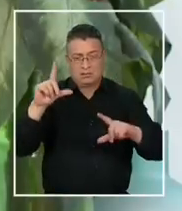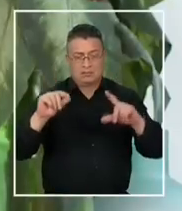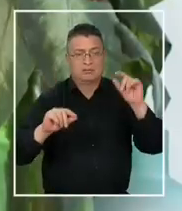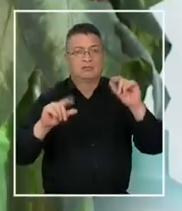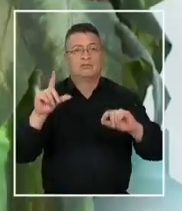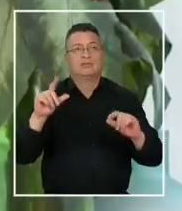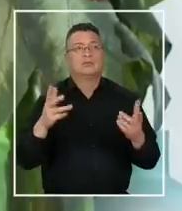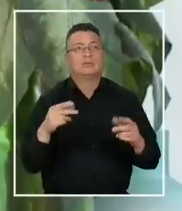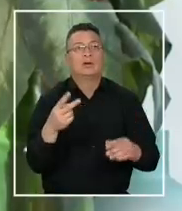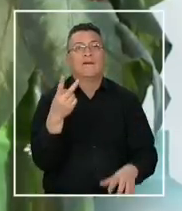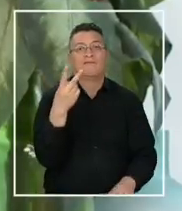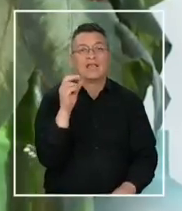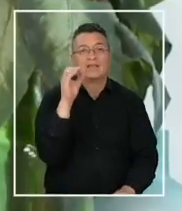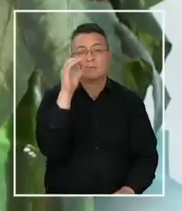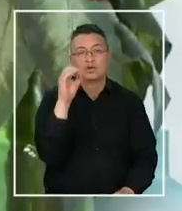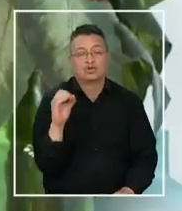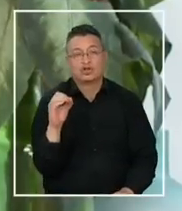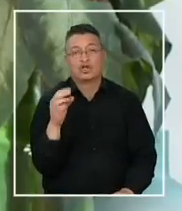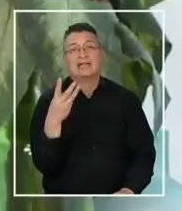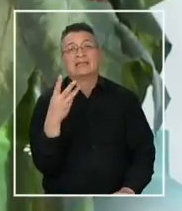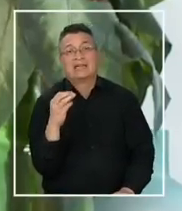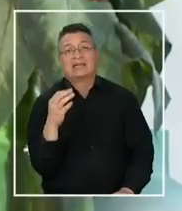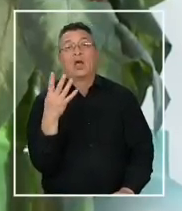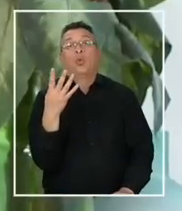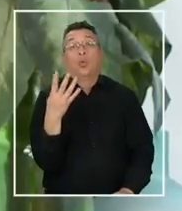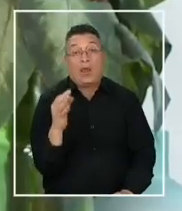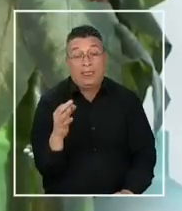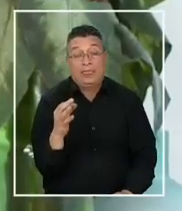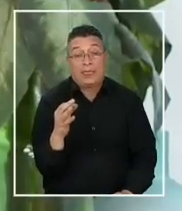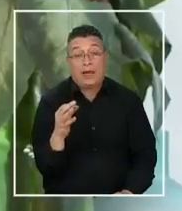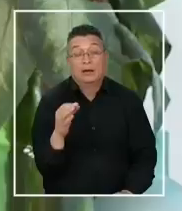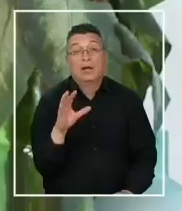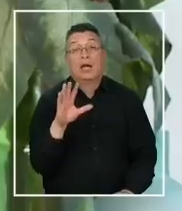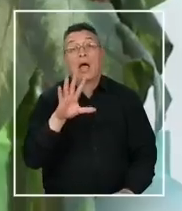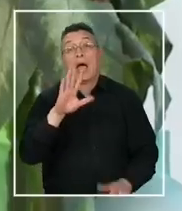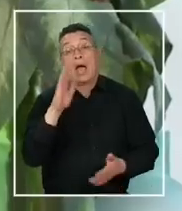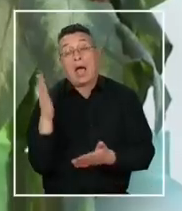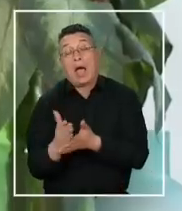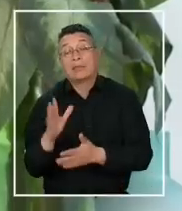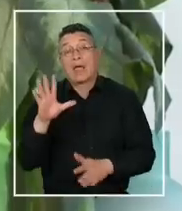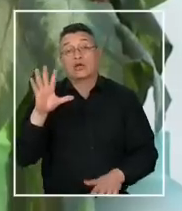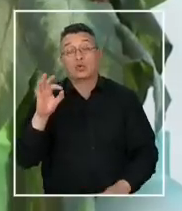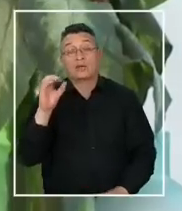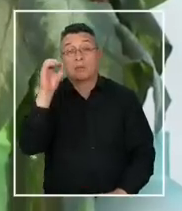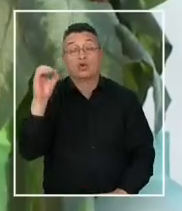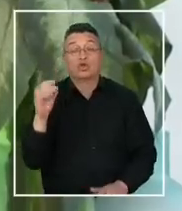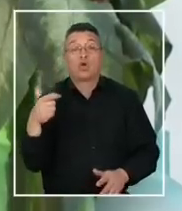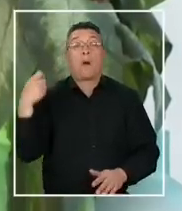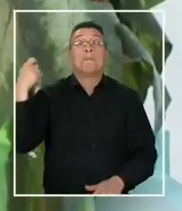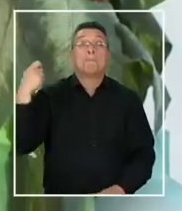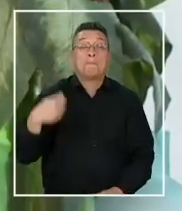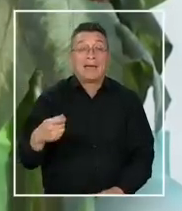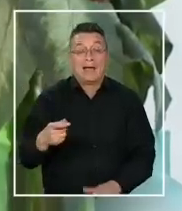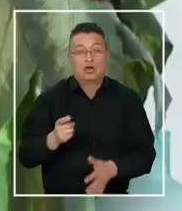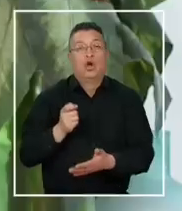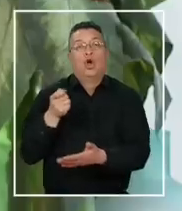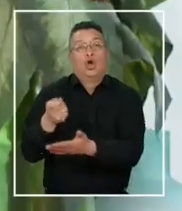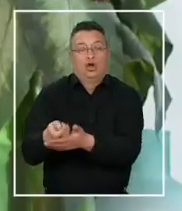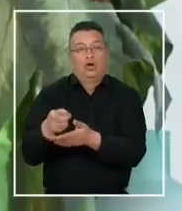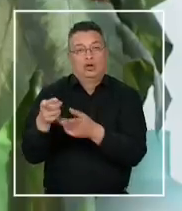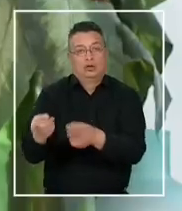20%, 30%, 40% hasta 50% más caro comprar por